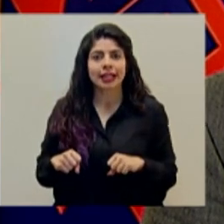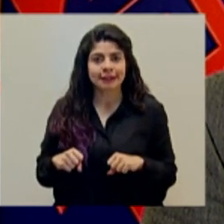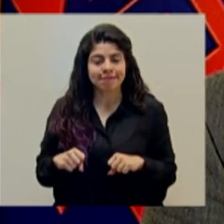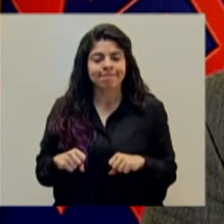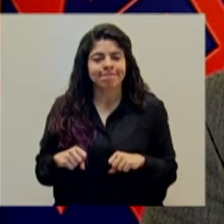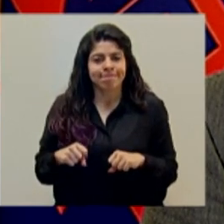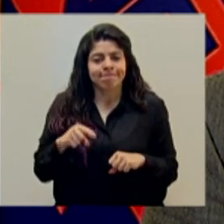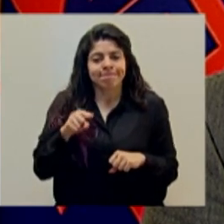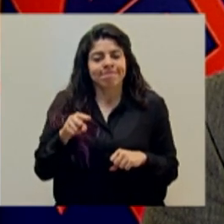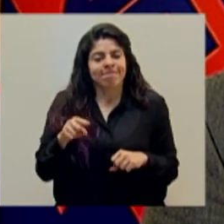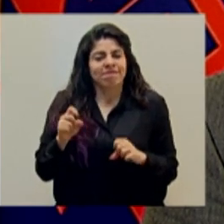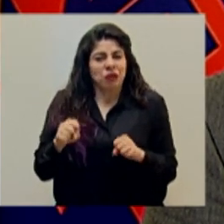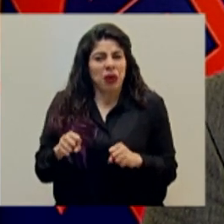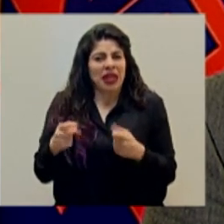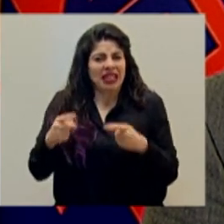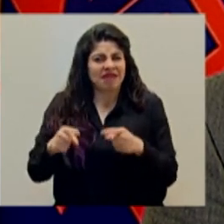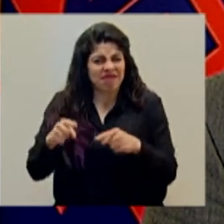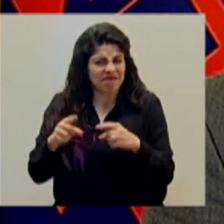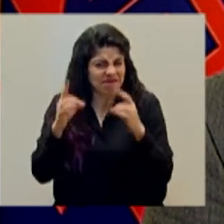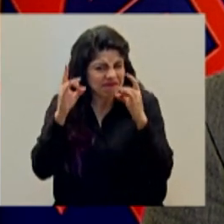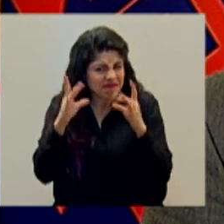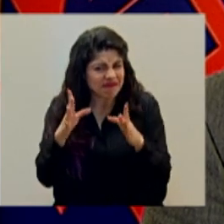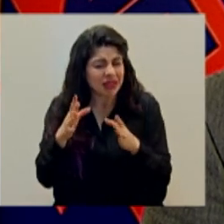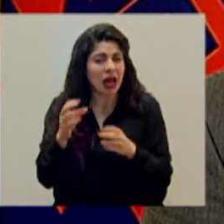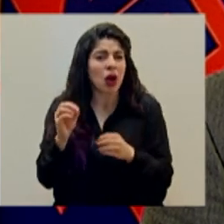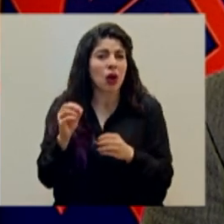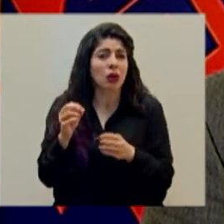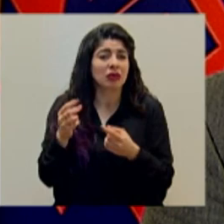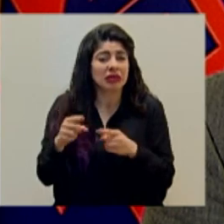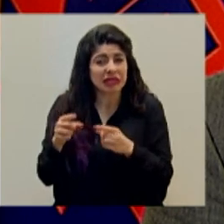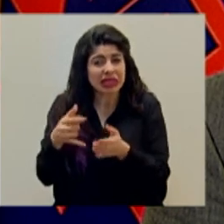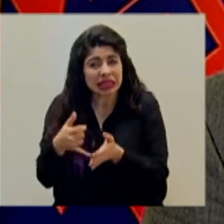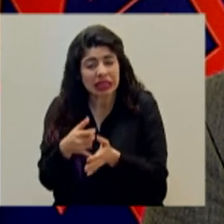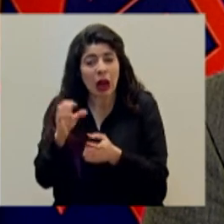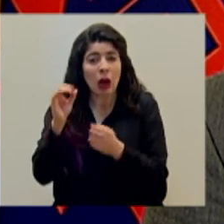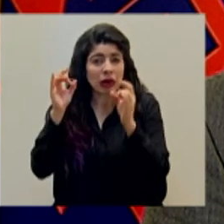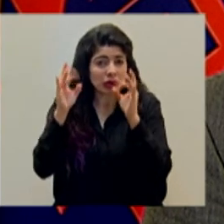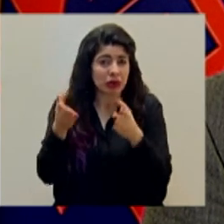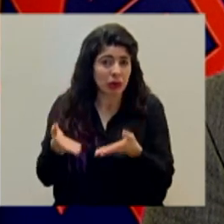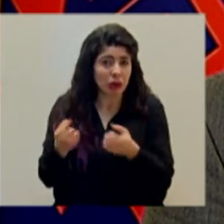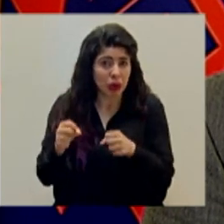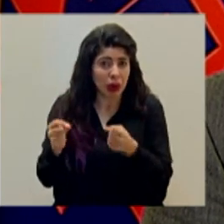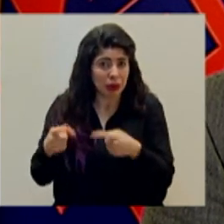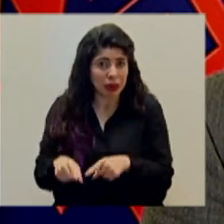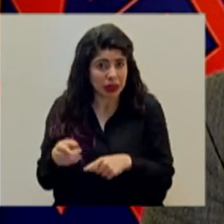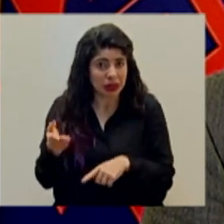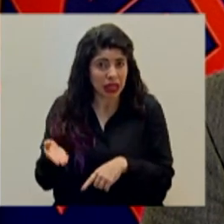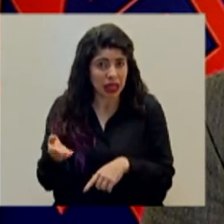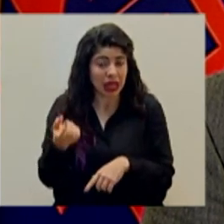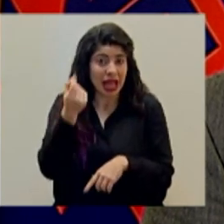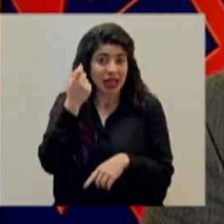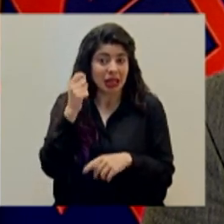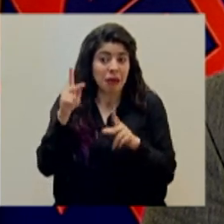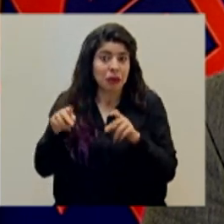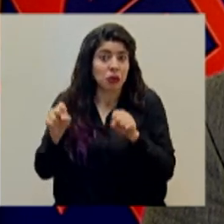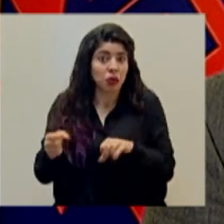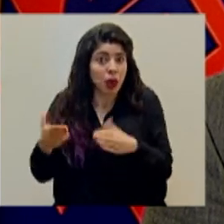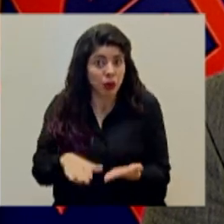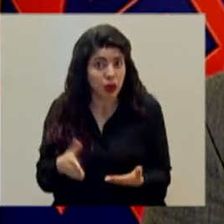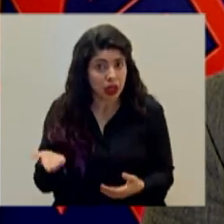esto a consecuencias críticas o inclusive fatales, interpretando esto como la muerte.